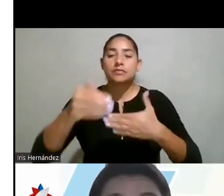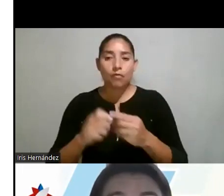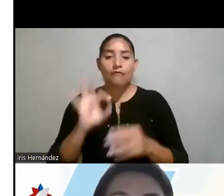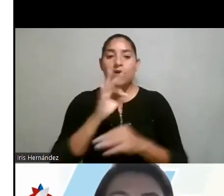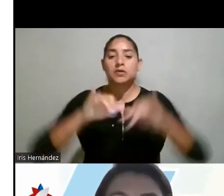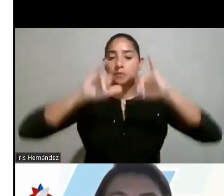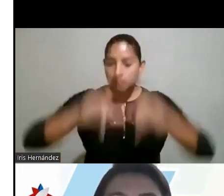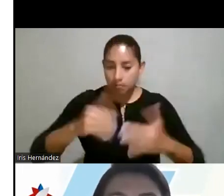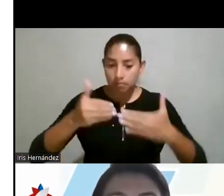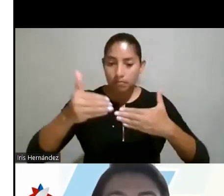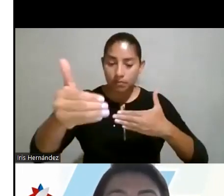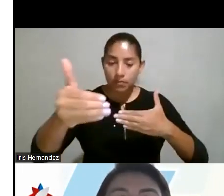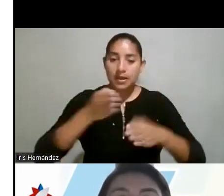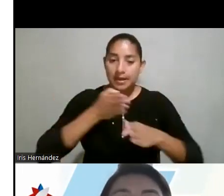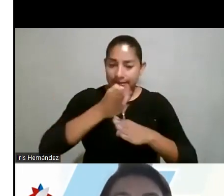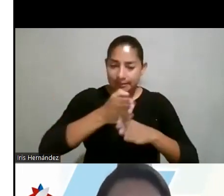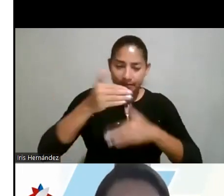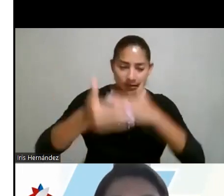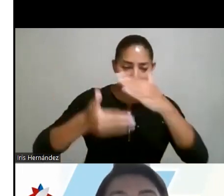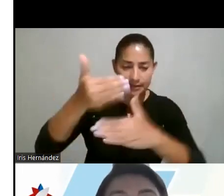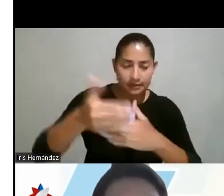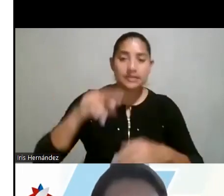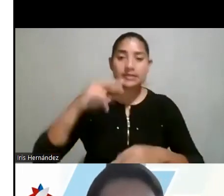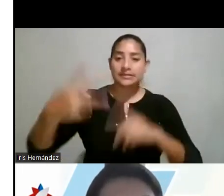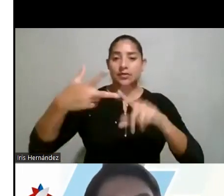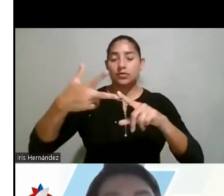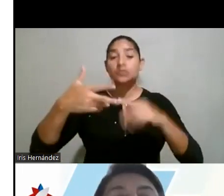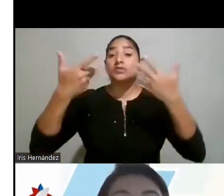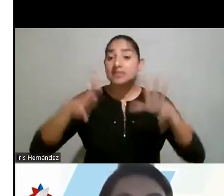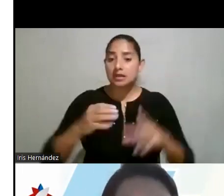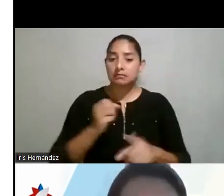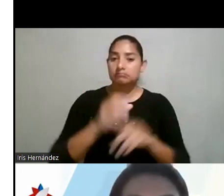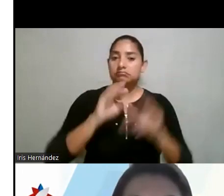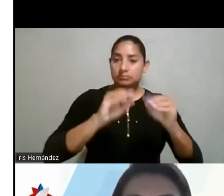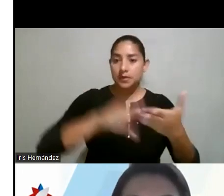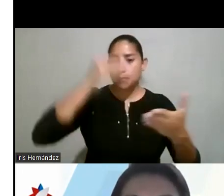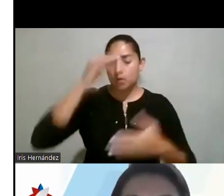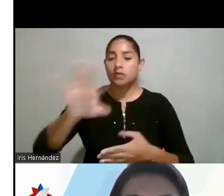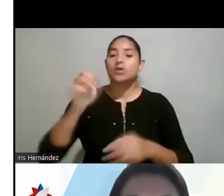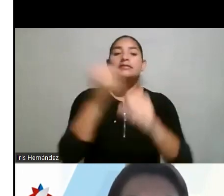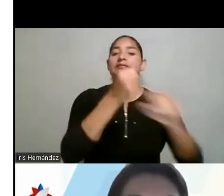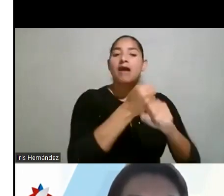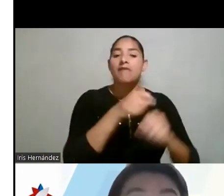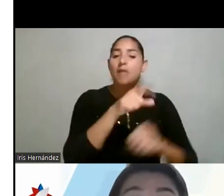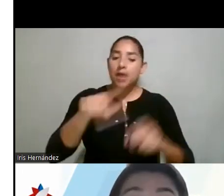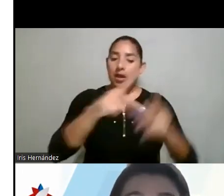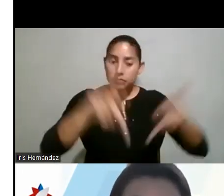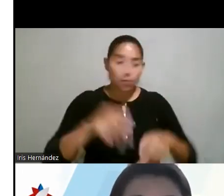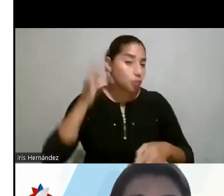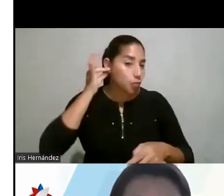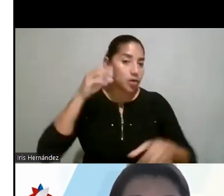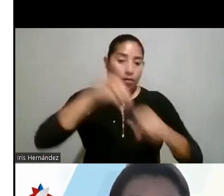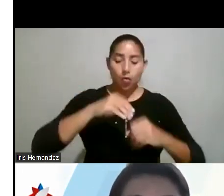permanencia de las mujeres en estas carreras. El siguiente es, una vez que se han formado, el empleo de las mujeres, incluyendo el